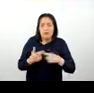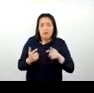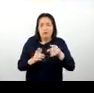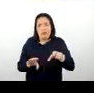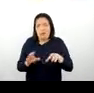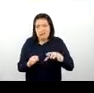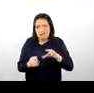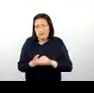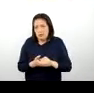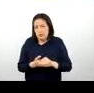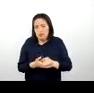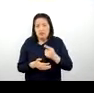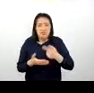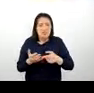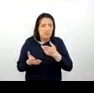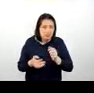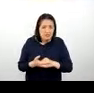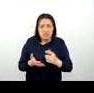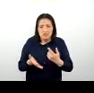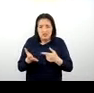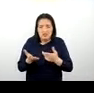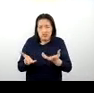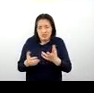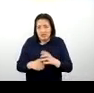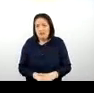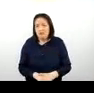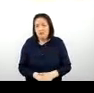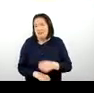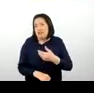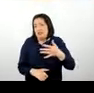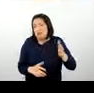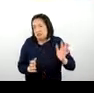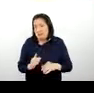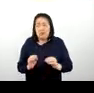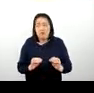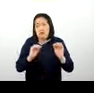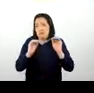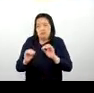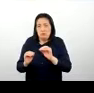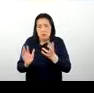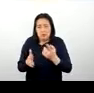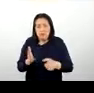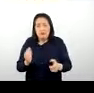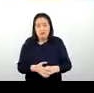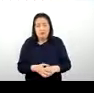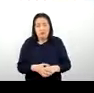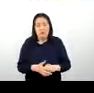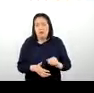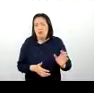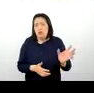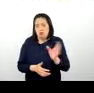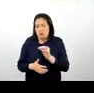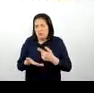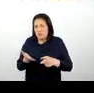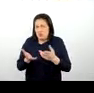pintando, ¿no? Y que, y que lo van de alguna u otra manera plasmando, ¿no? Todo lo que viene a